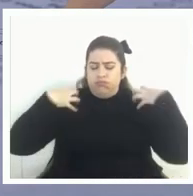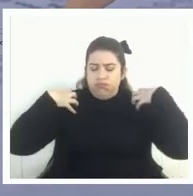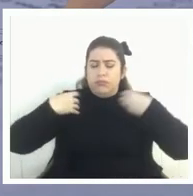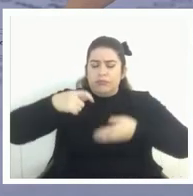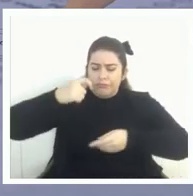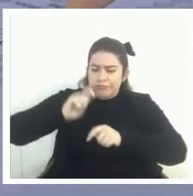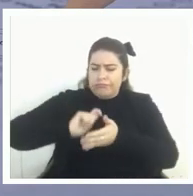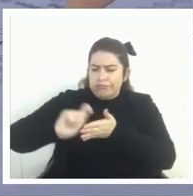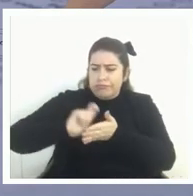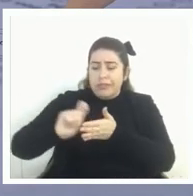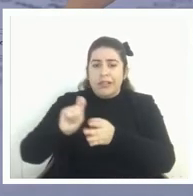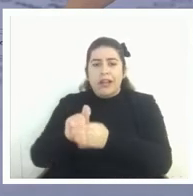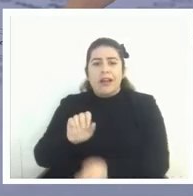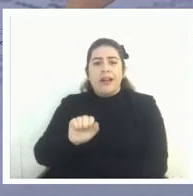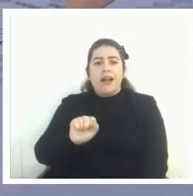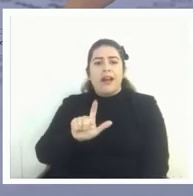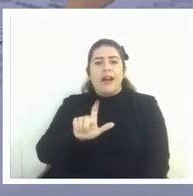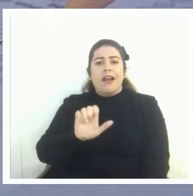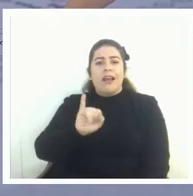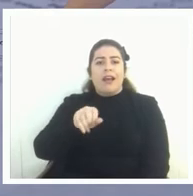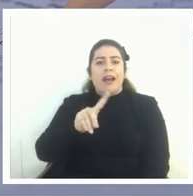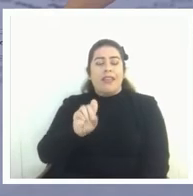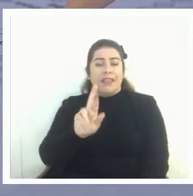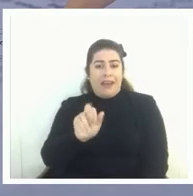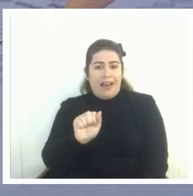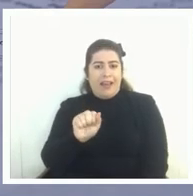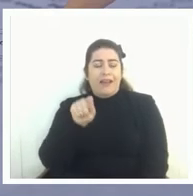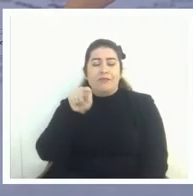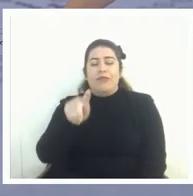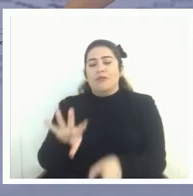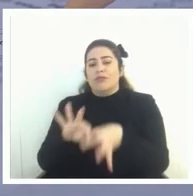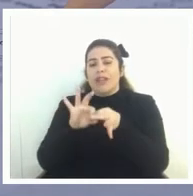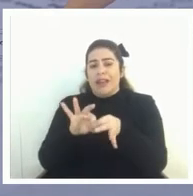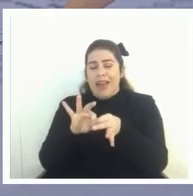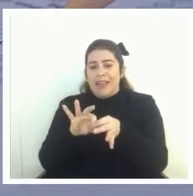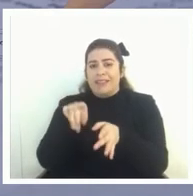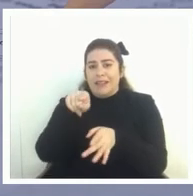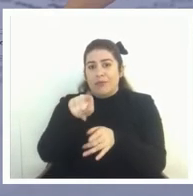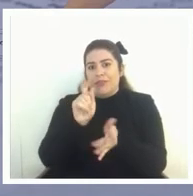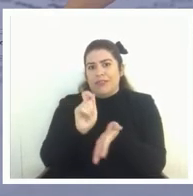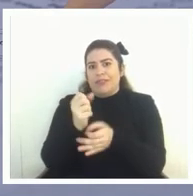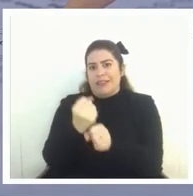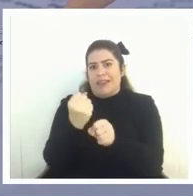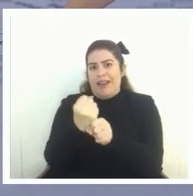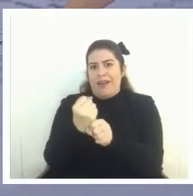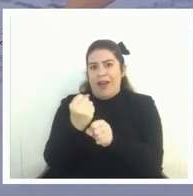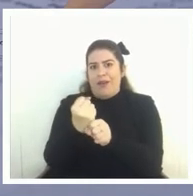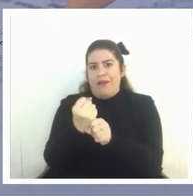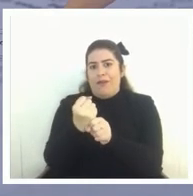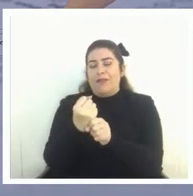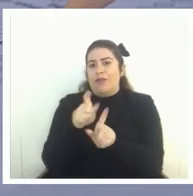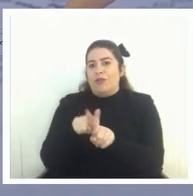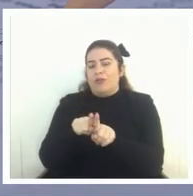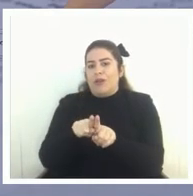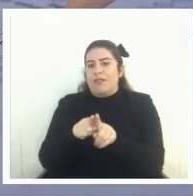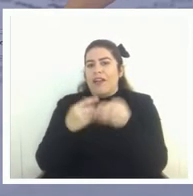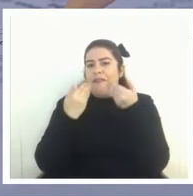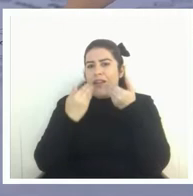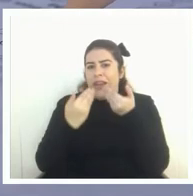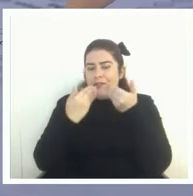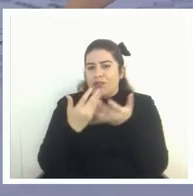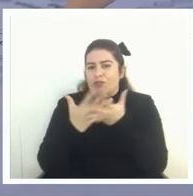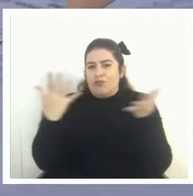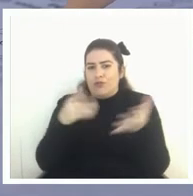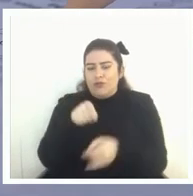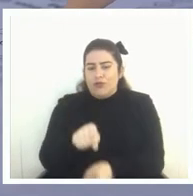Alejandra Misala así que aprovecho de agradecer por ese trabajo que hasta el día de hoy produce beneficio y que es muy inspirador